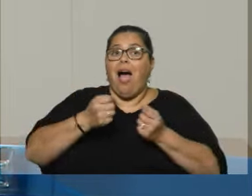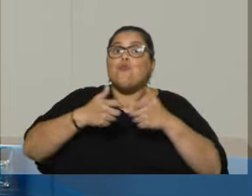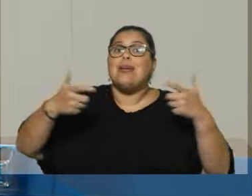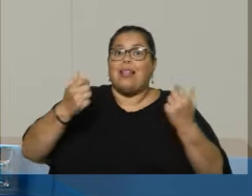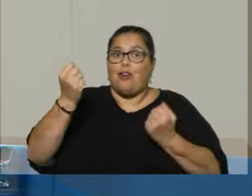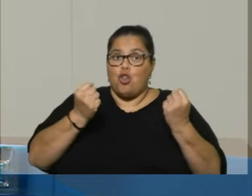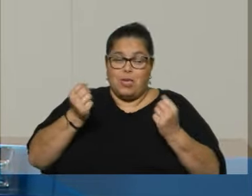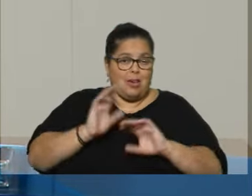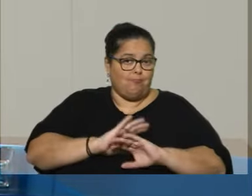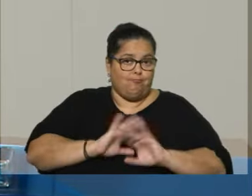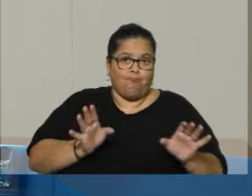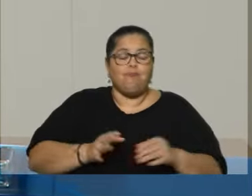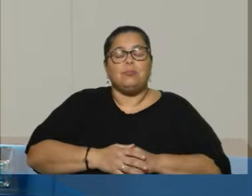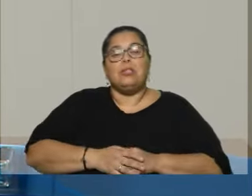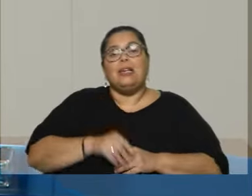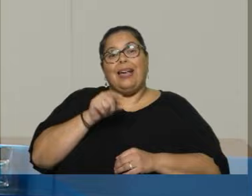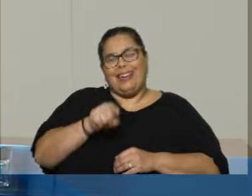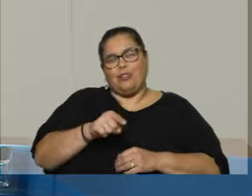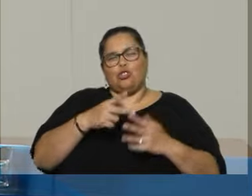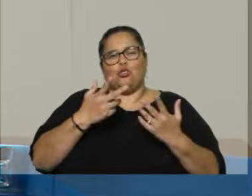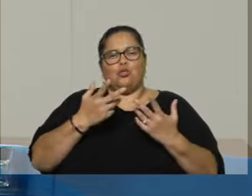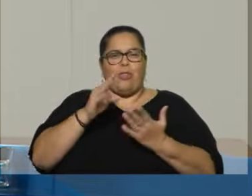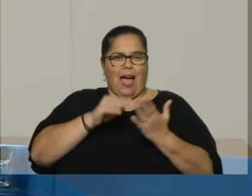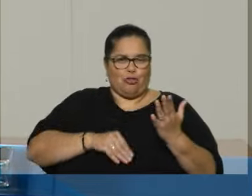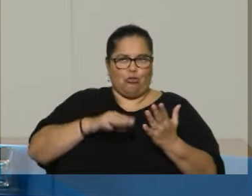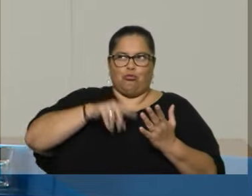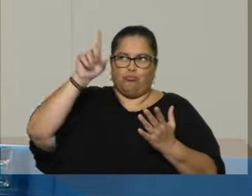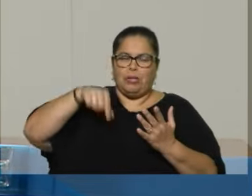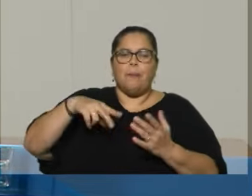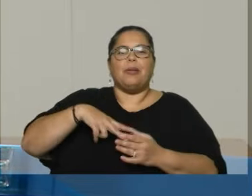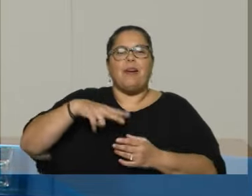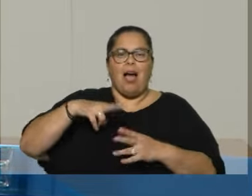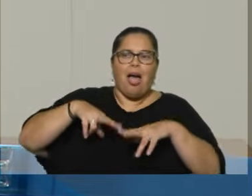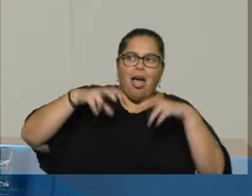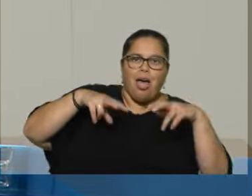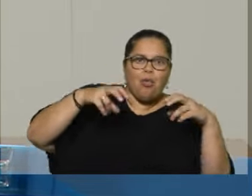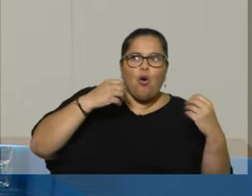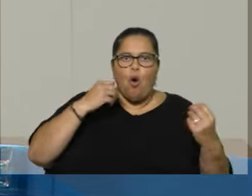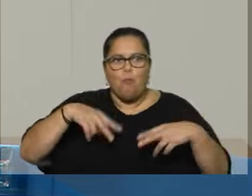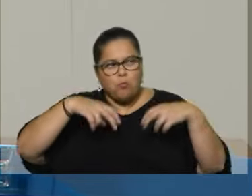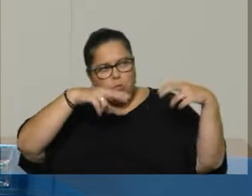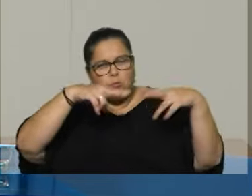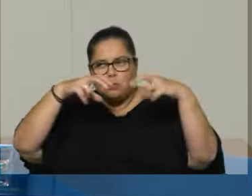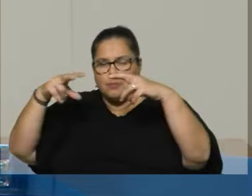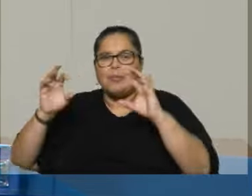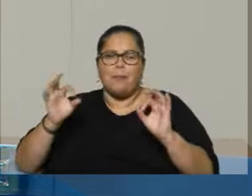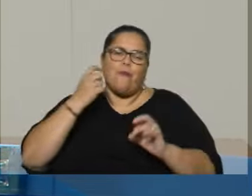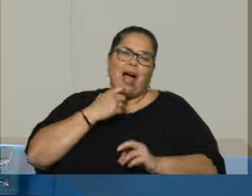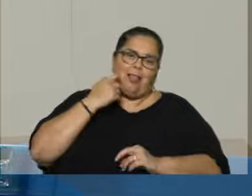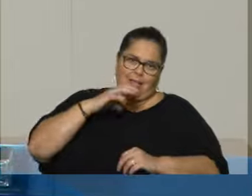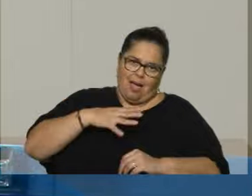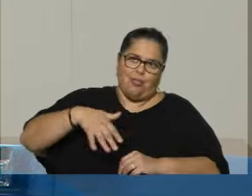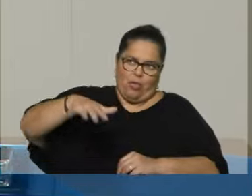de algunas consultoras del sector privado que se han expresado ya trazando algunas líneas, pero falta mucho poder ver todavía.